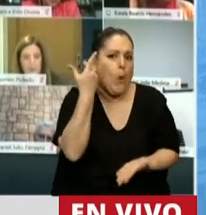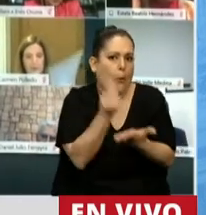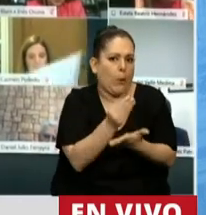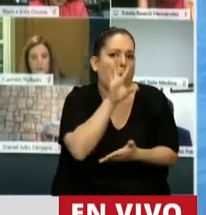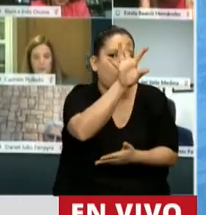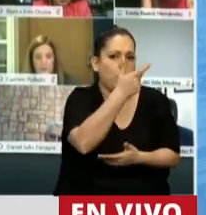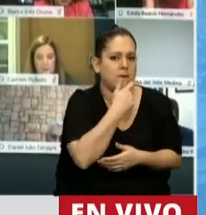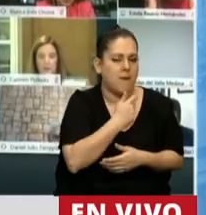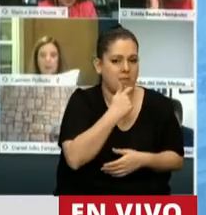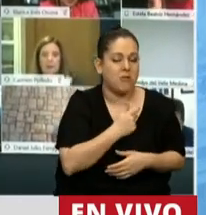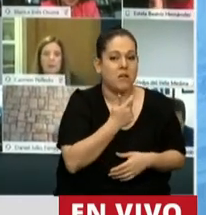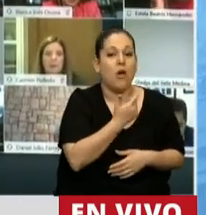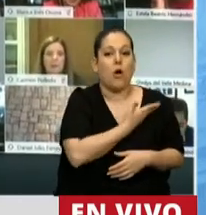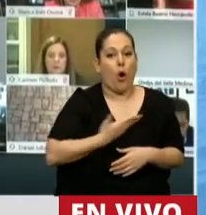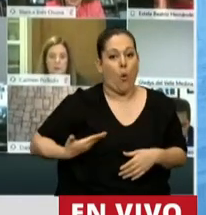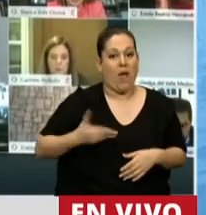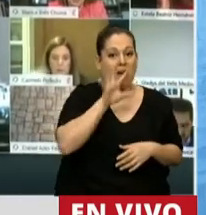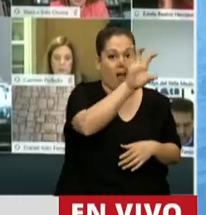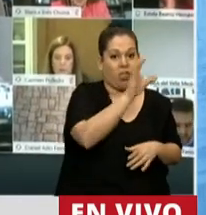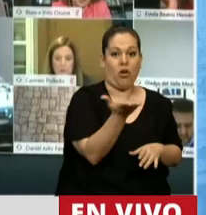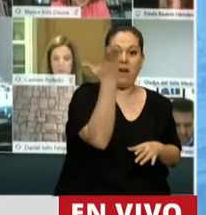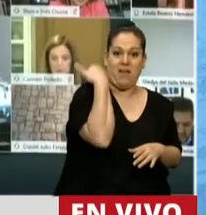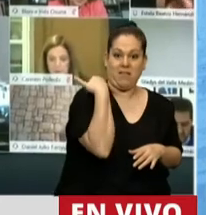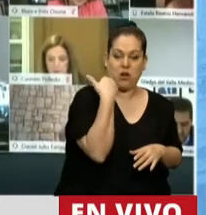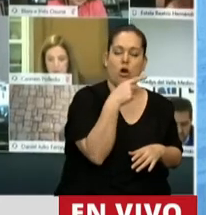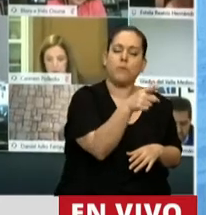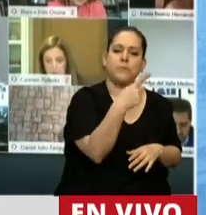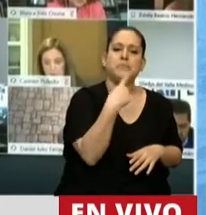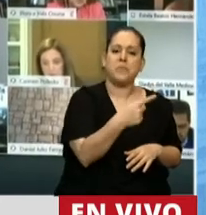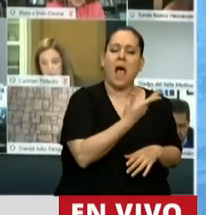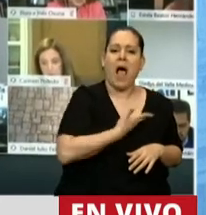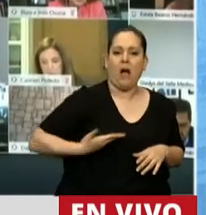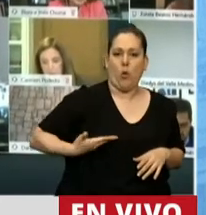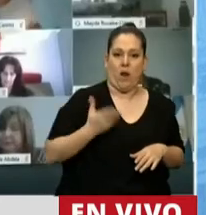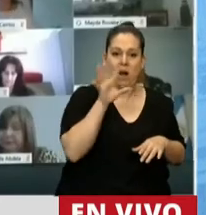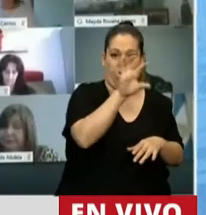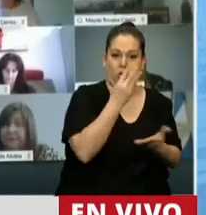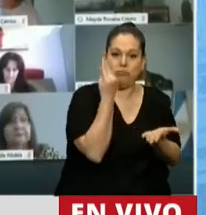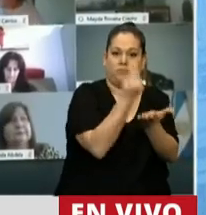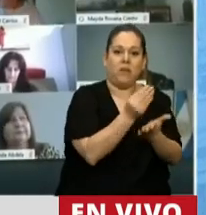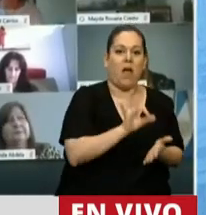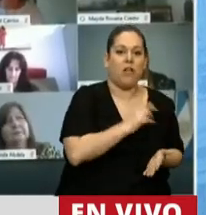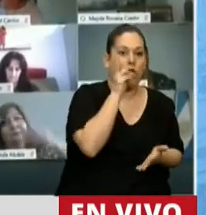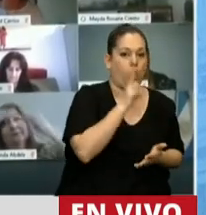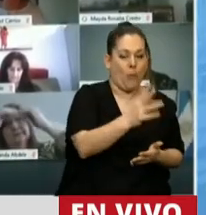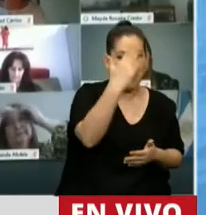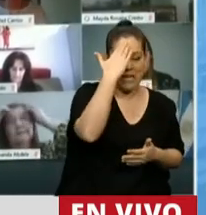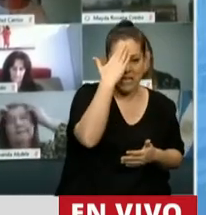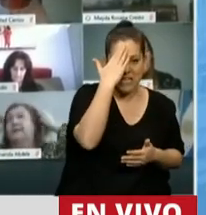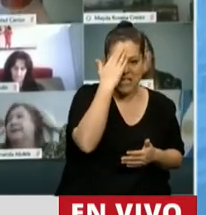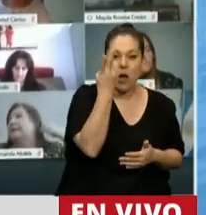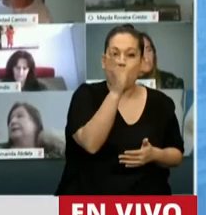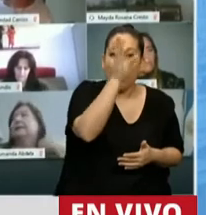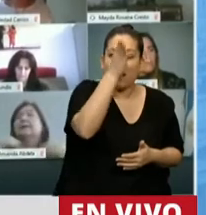Mendoza. El anterior gobernador de la provincia, cuando recibe la provincia en el año 2015, había un 40% de la deuda en